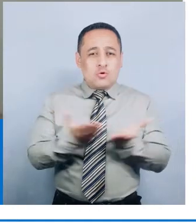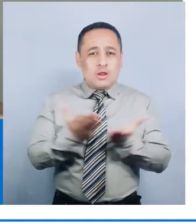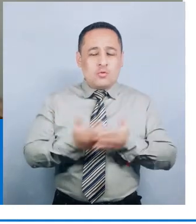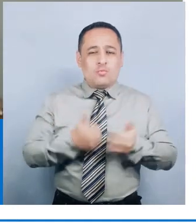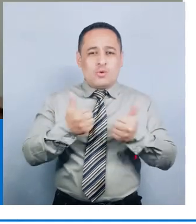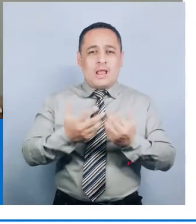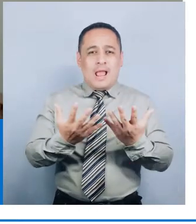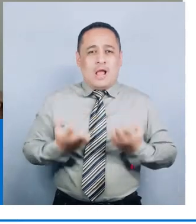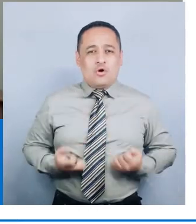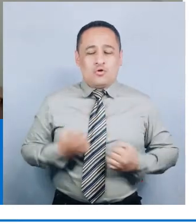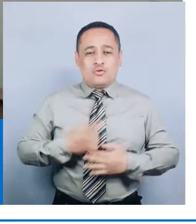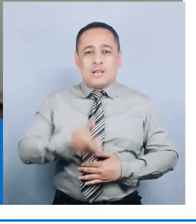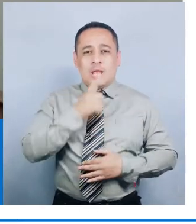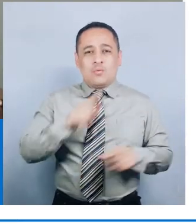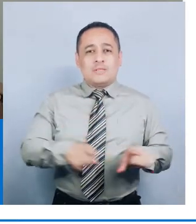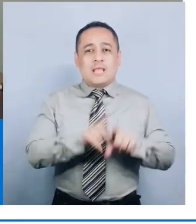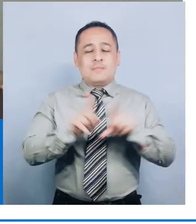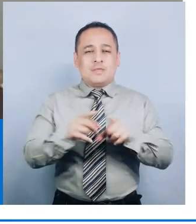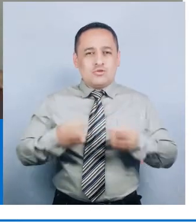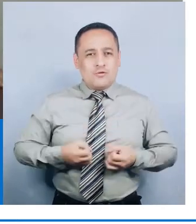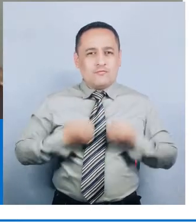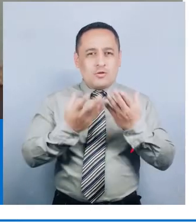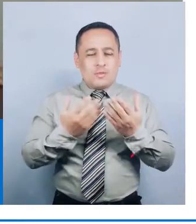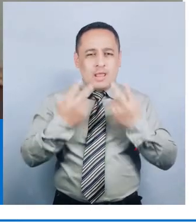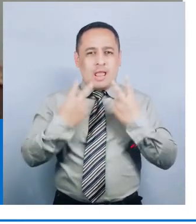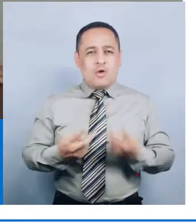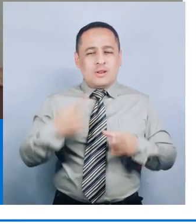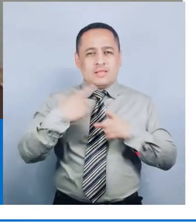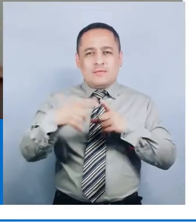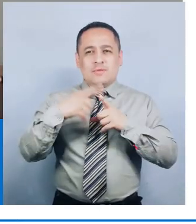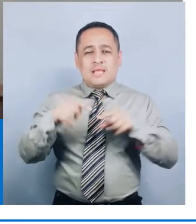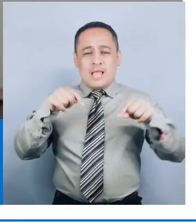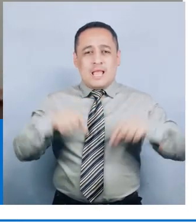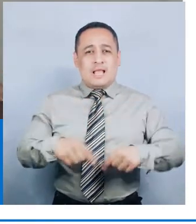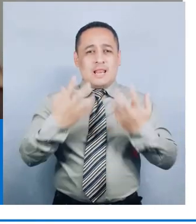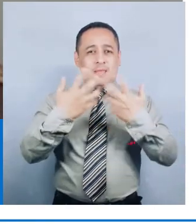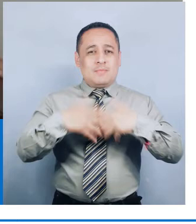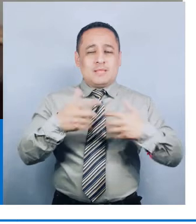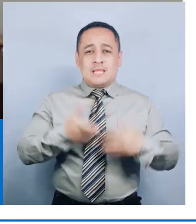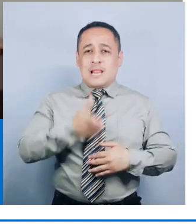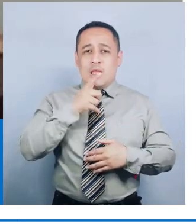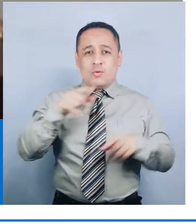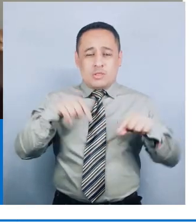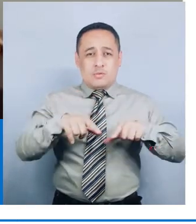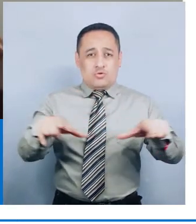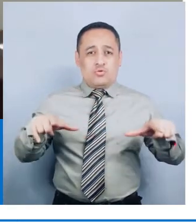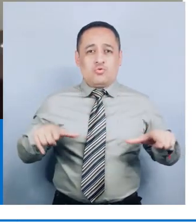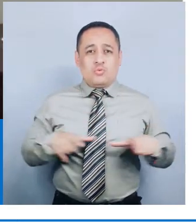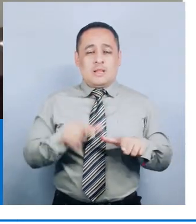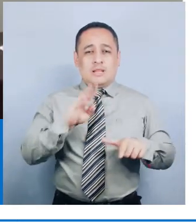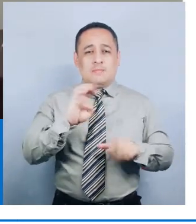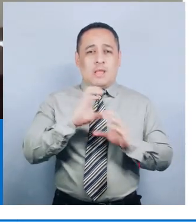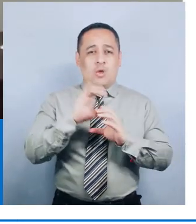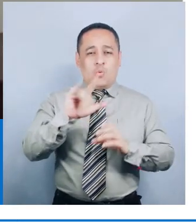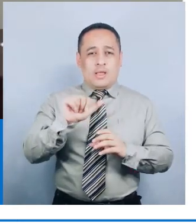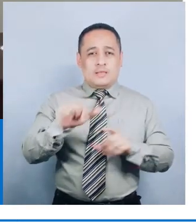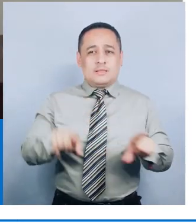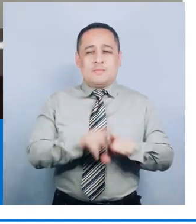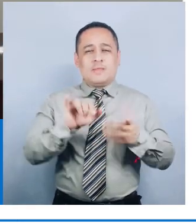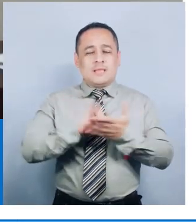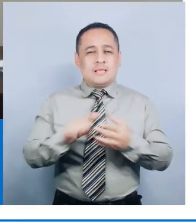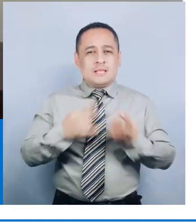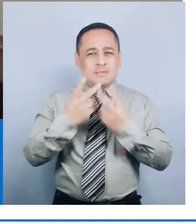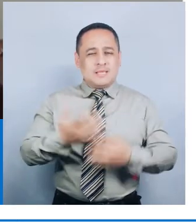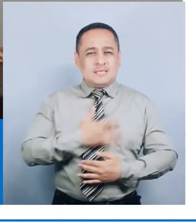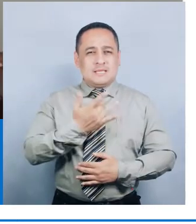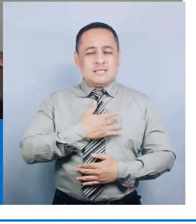escolar sobre el agua del agua. También me informé sobre la convocatoria acá en Empresa del Agua de esta ciudad de Baurante.